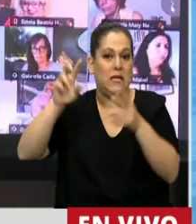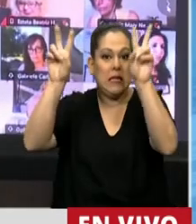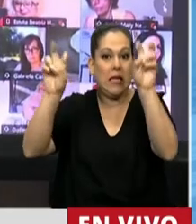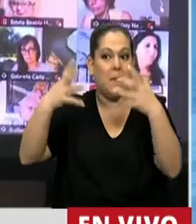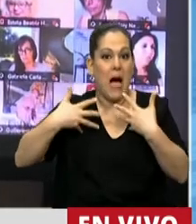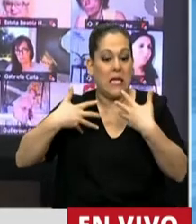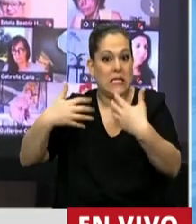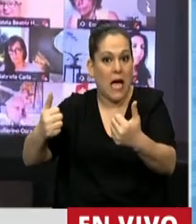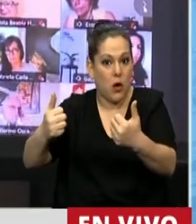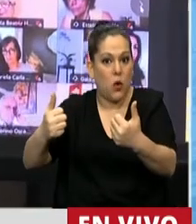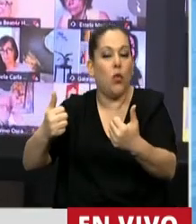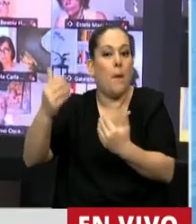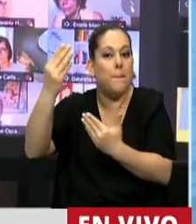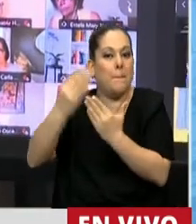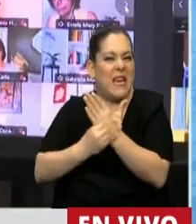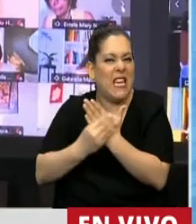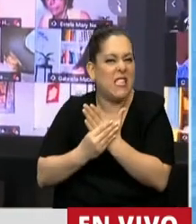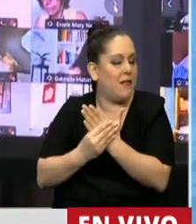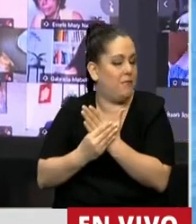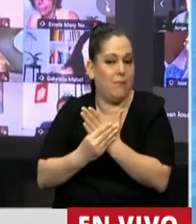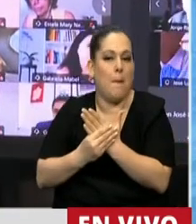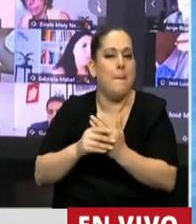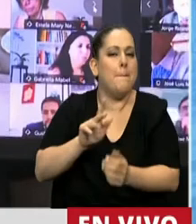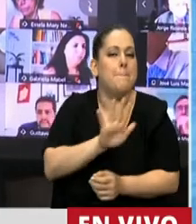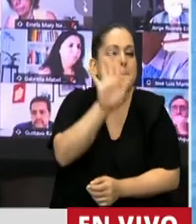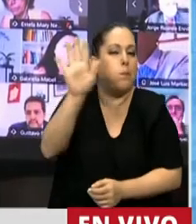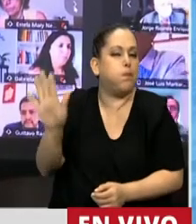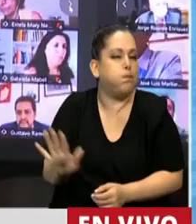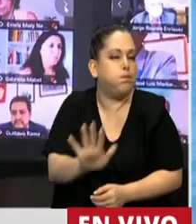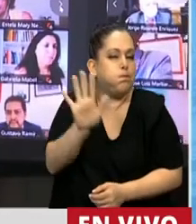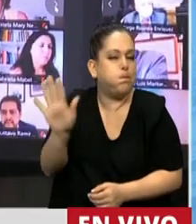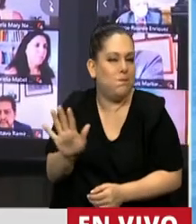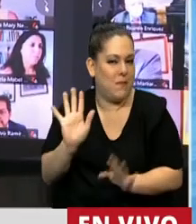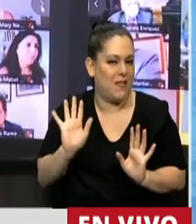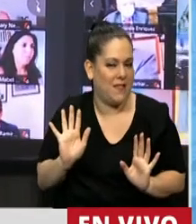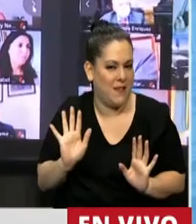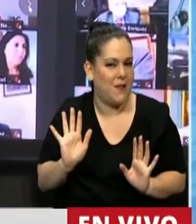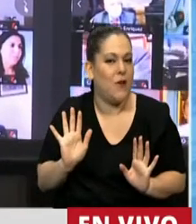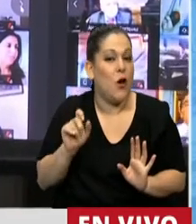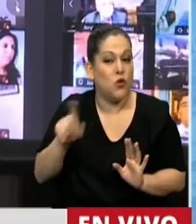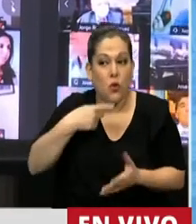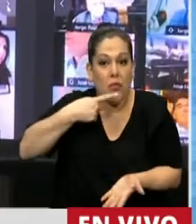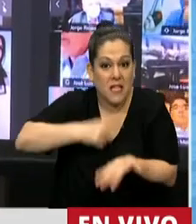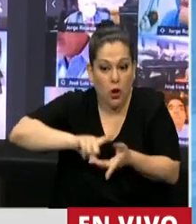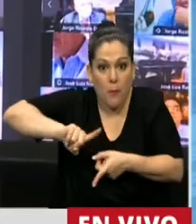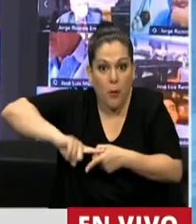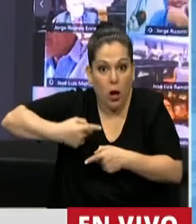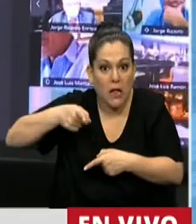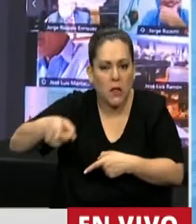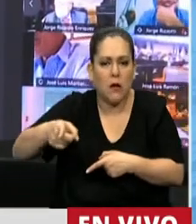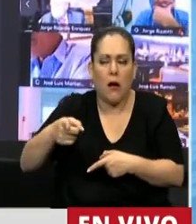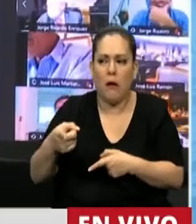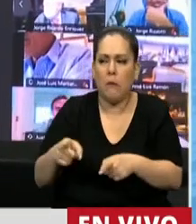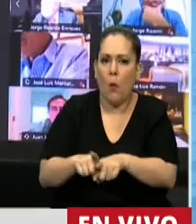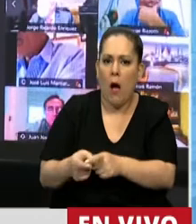convertido en un misterio para la ciudadanía. Y sus políticas públicas no dejan más que dejarnos un